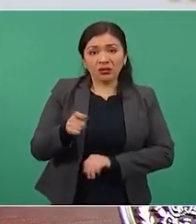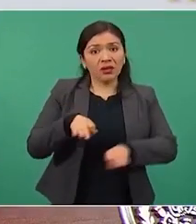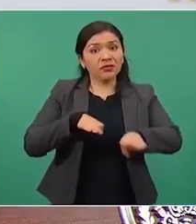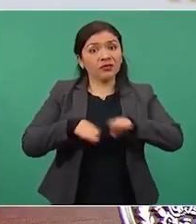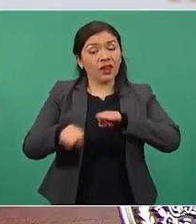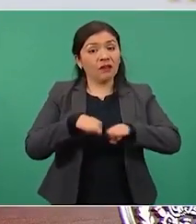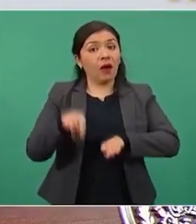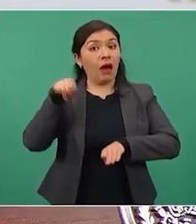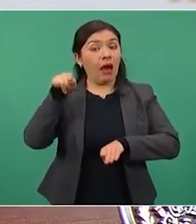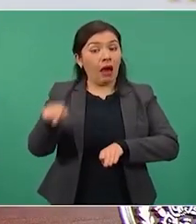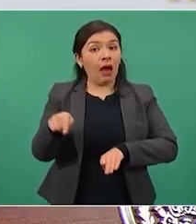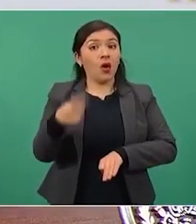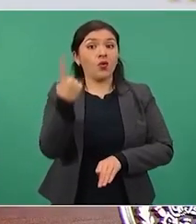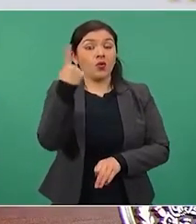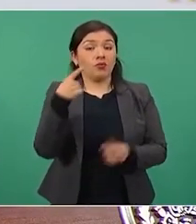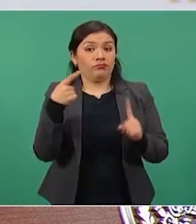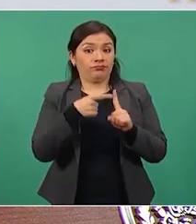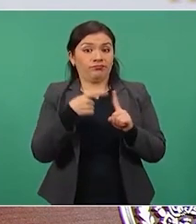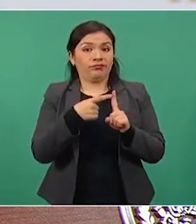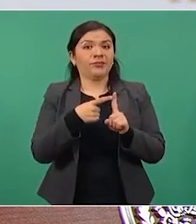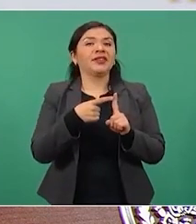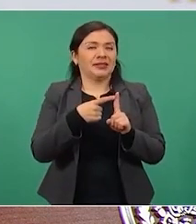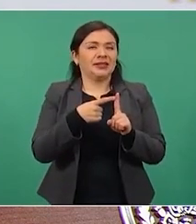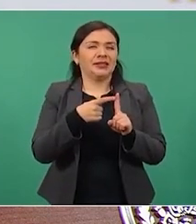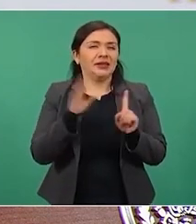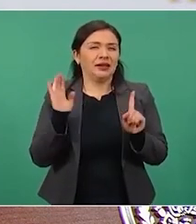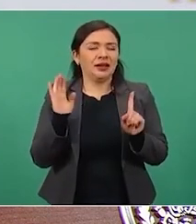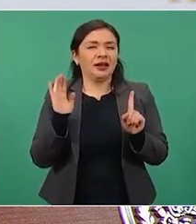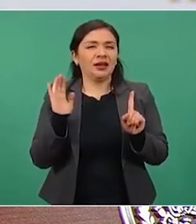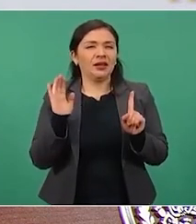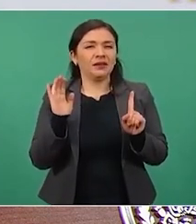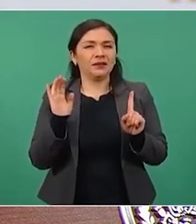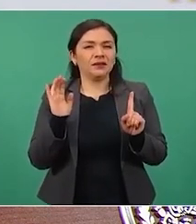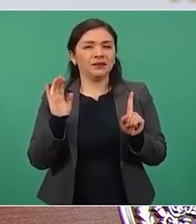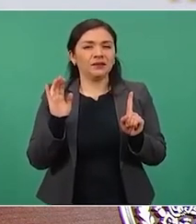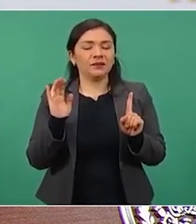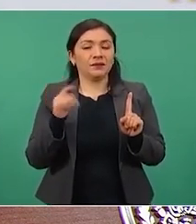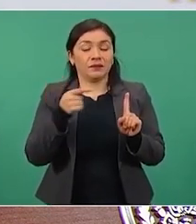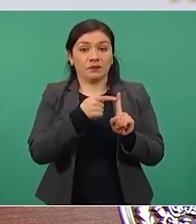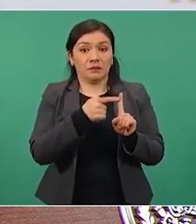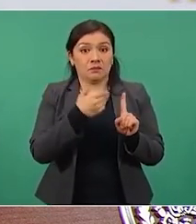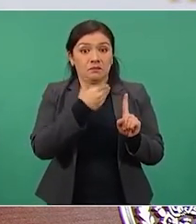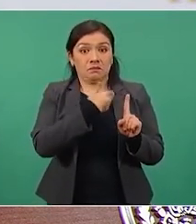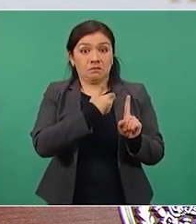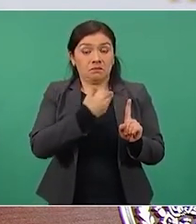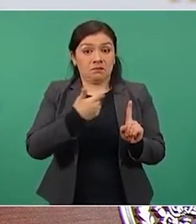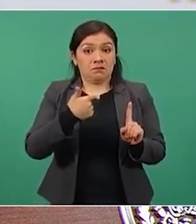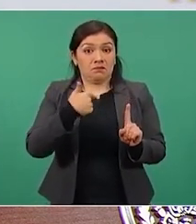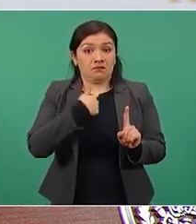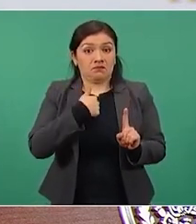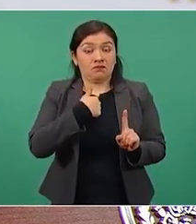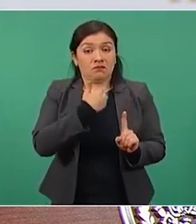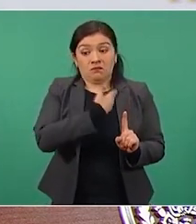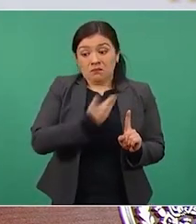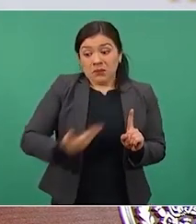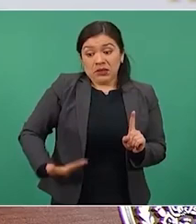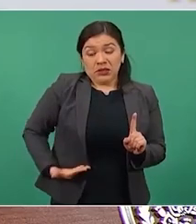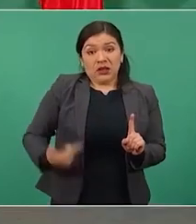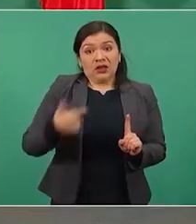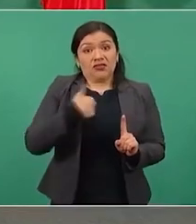corresponde, porque el presidente no tiene un poder omnímodo,